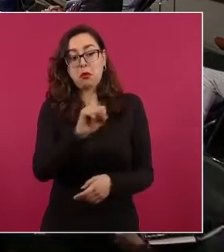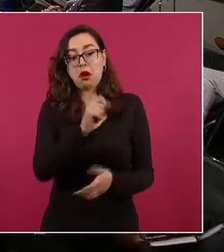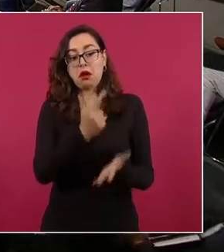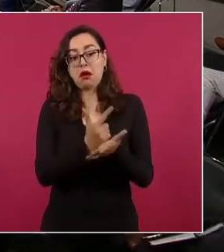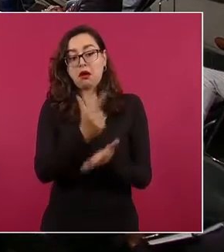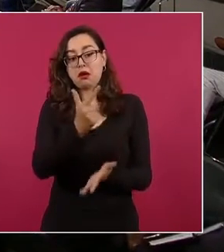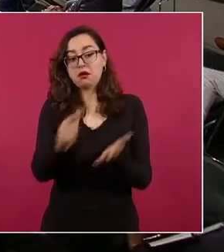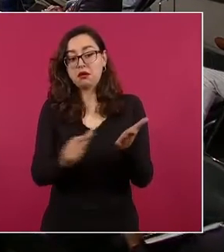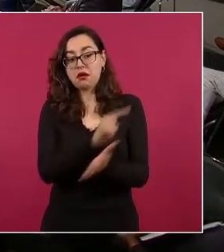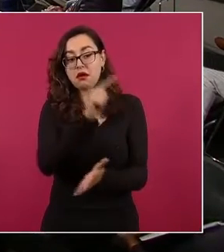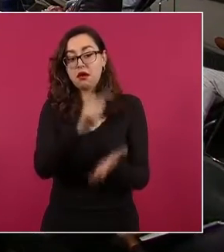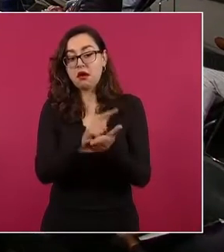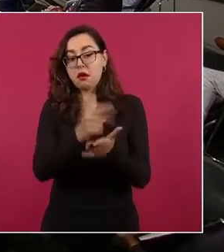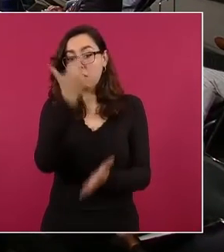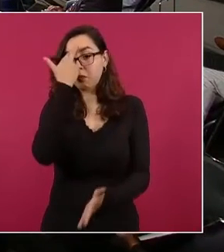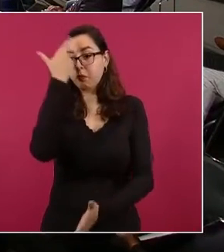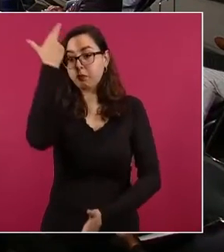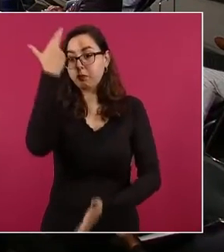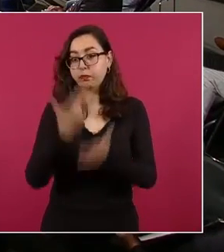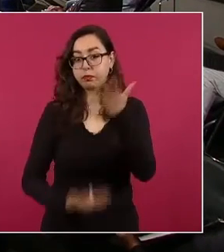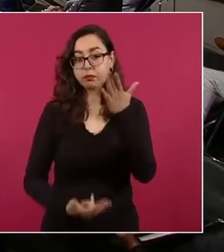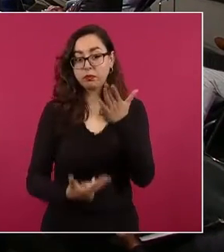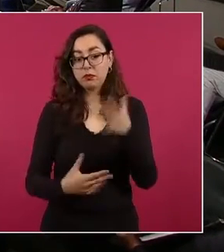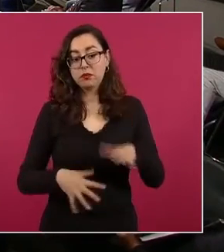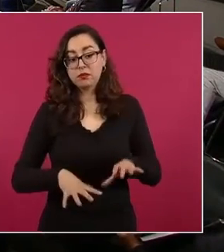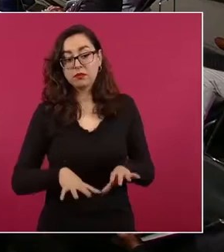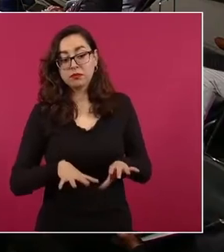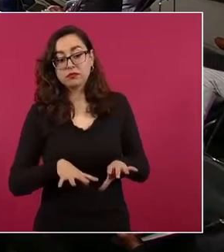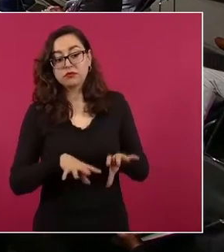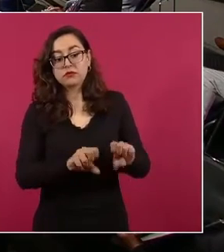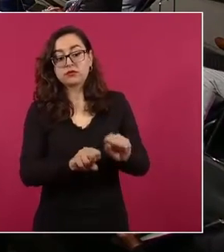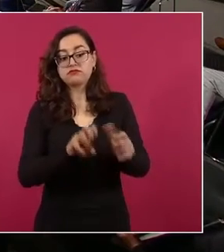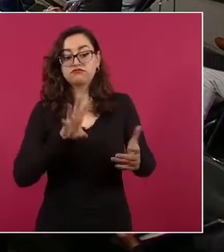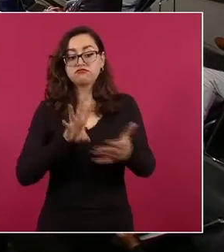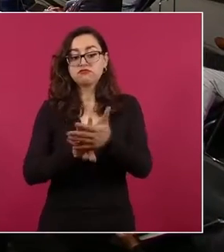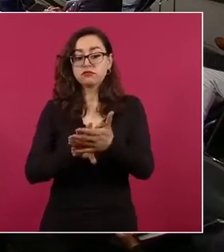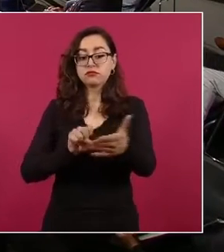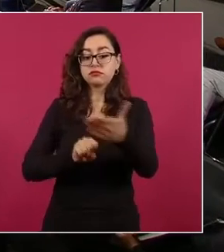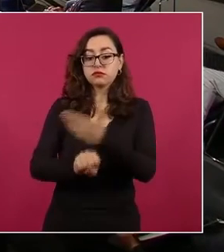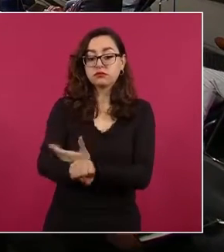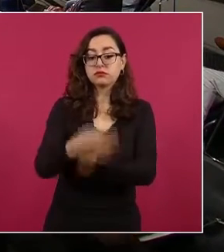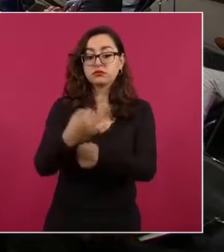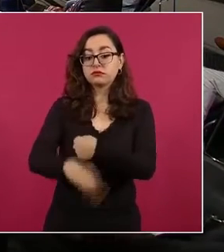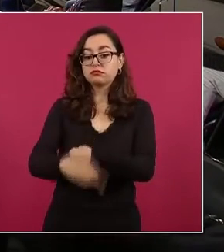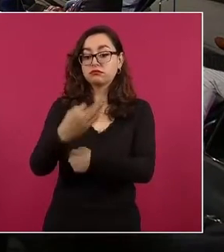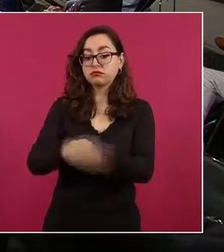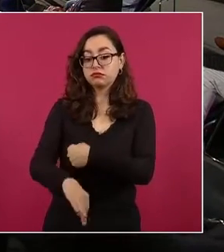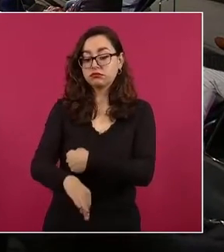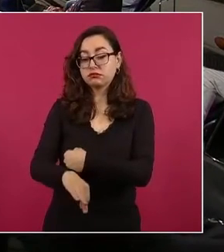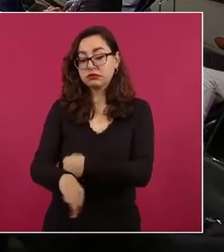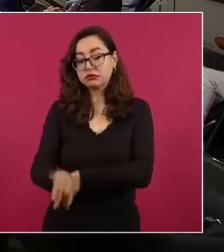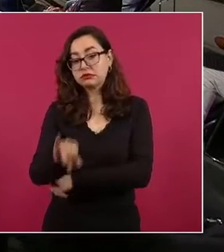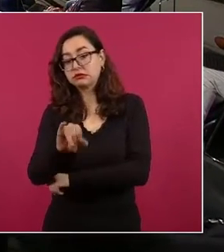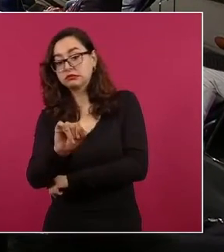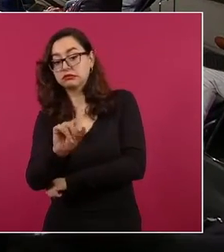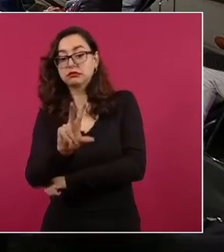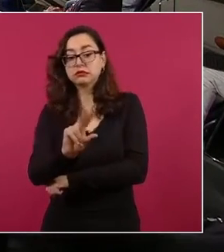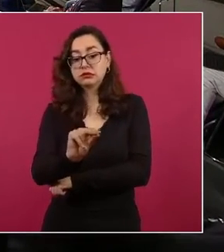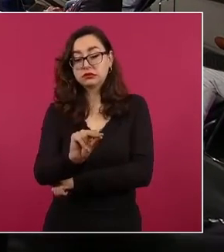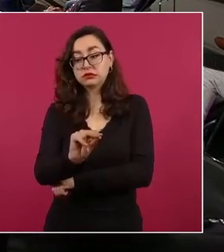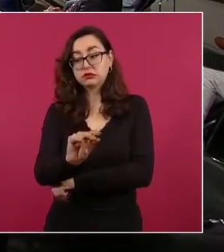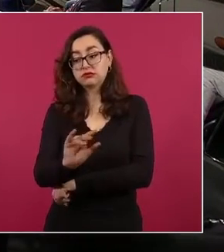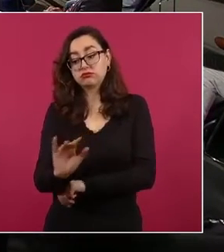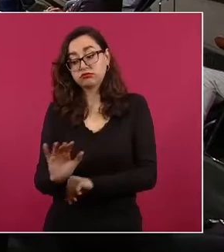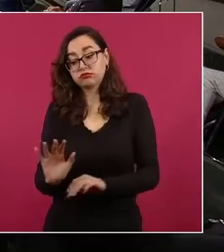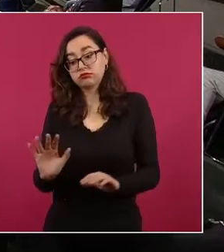delincuentes que requieren